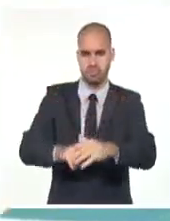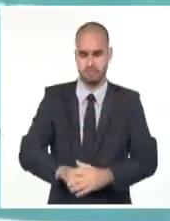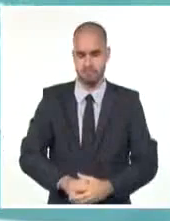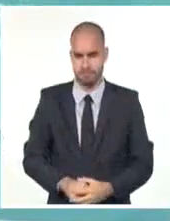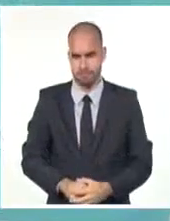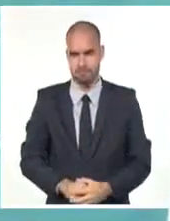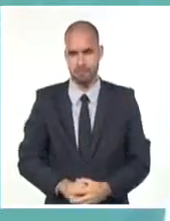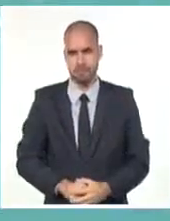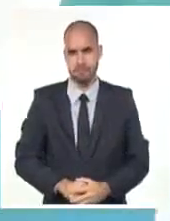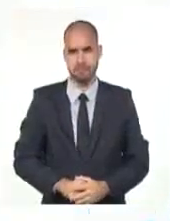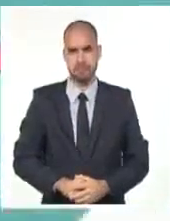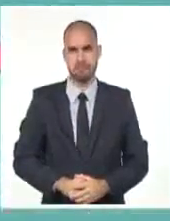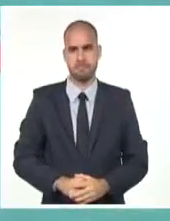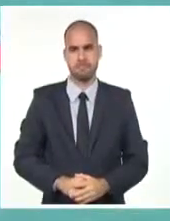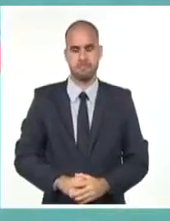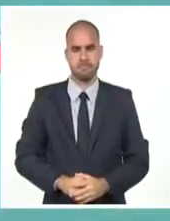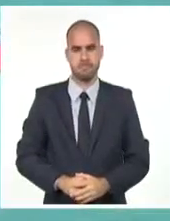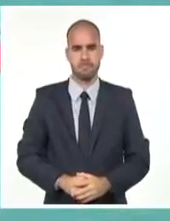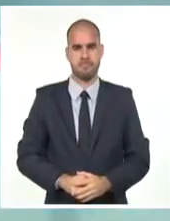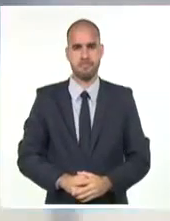Sistema Informativo de la Televisión Cubana.